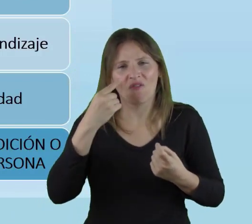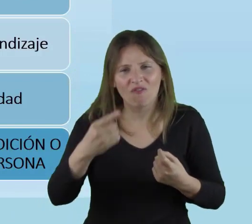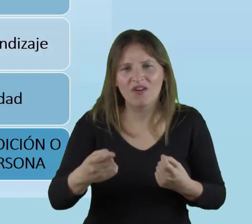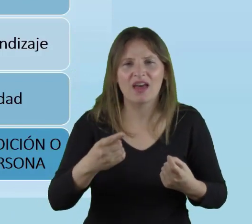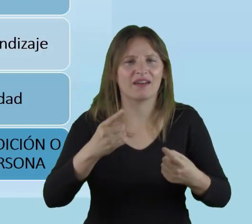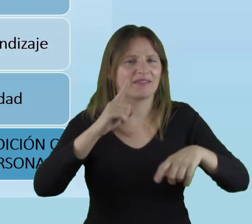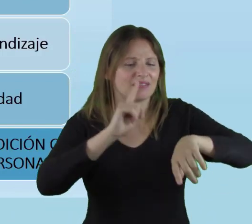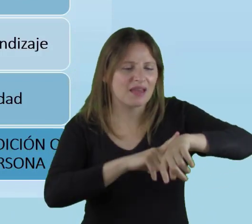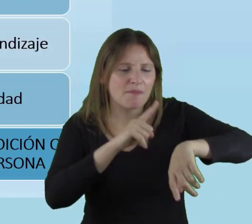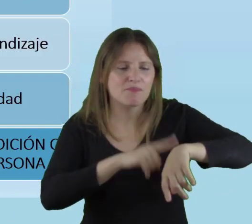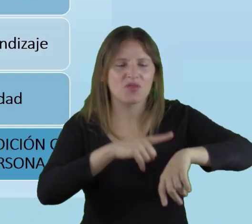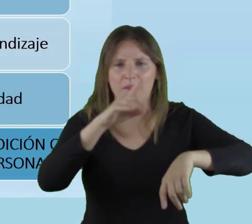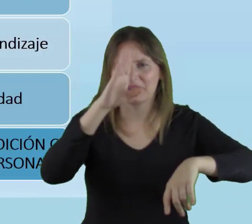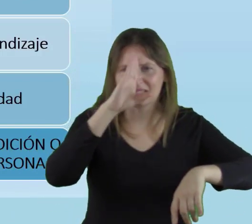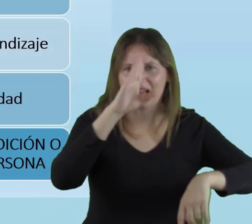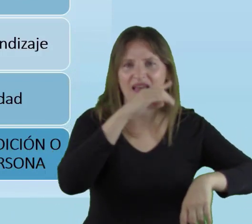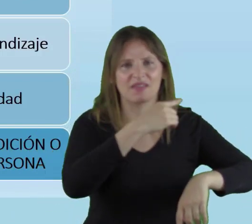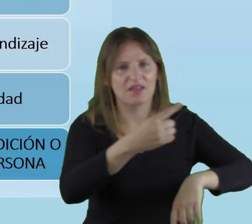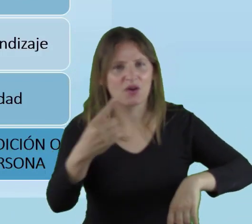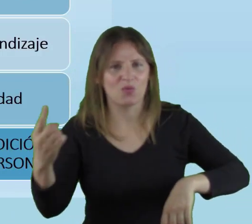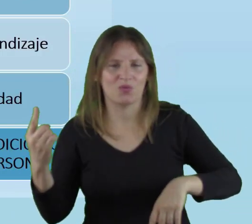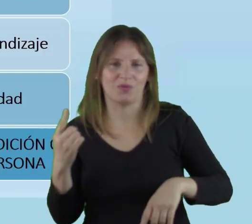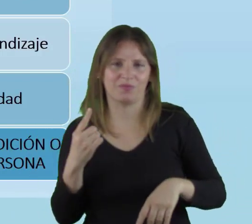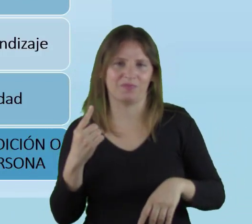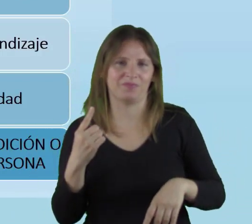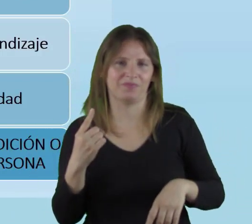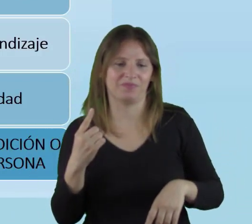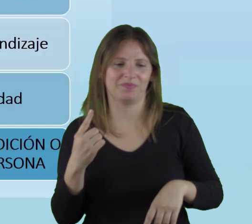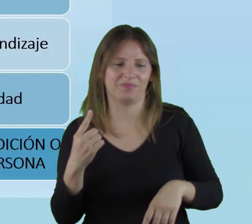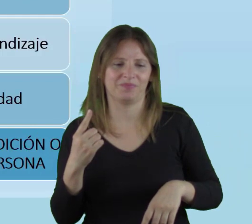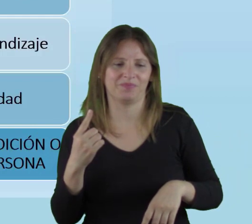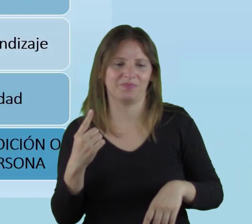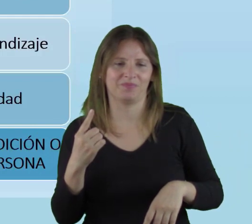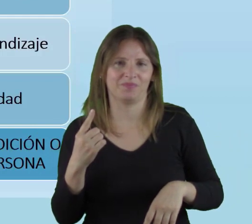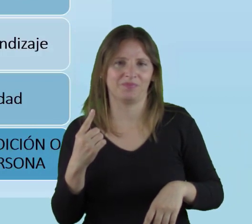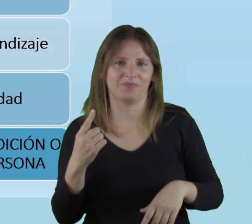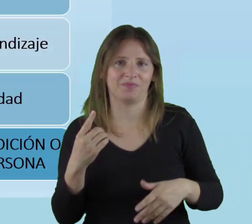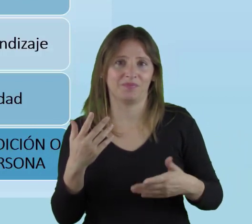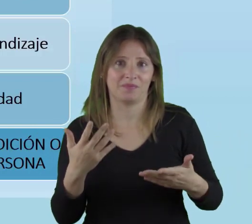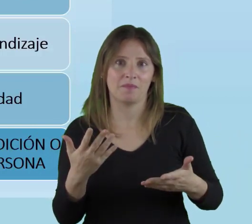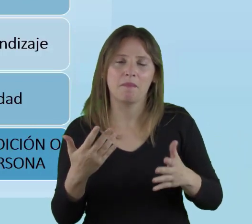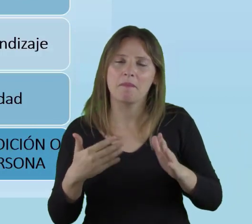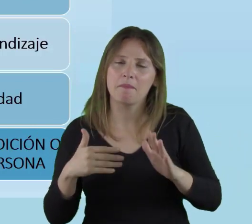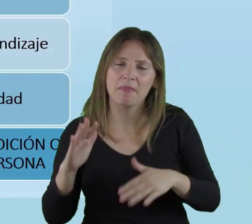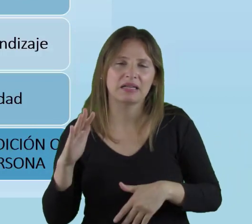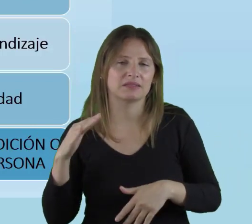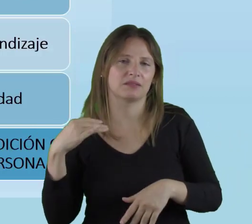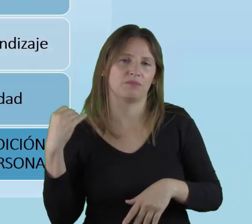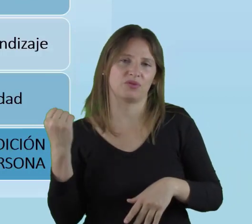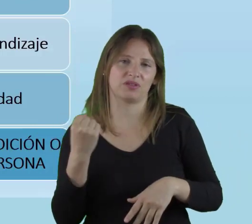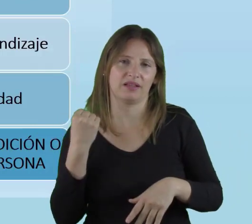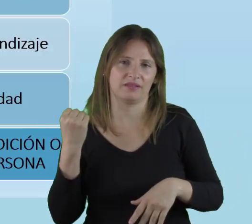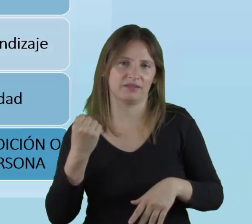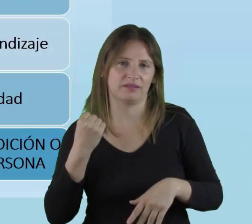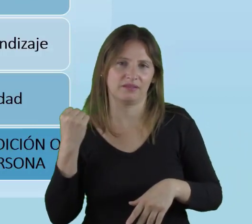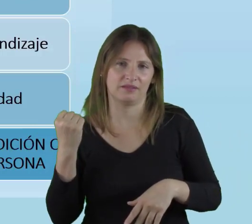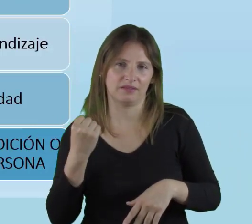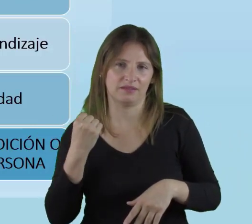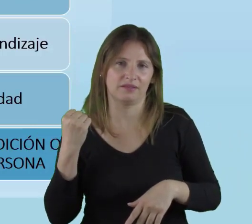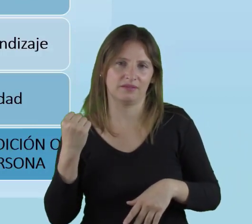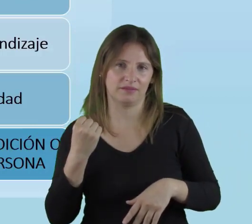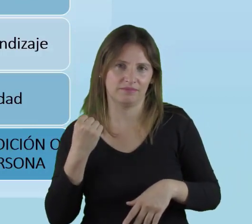en cuenta los ritmos de aprendizaje. Pero sobre todo, es